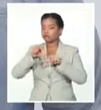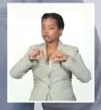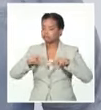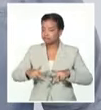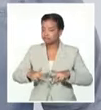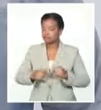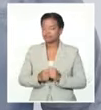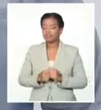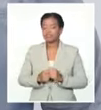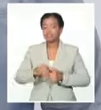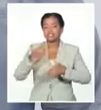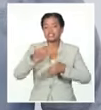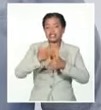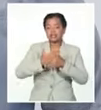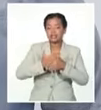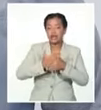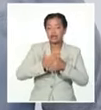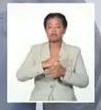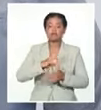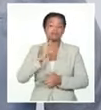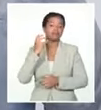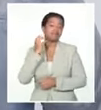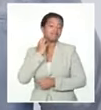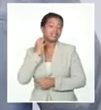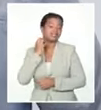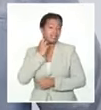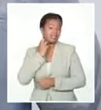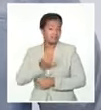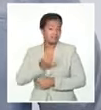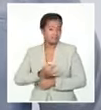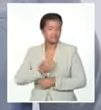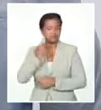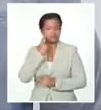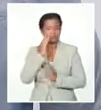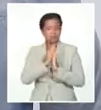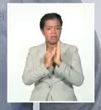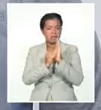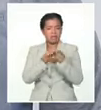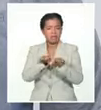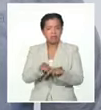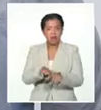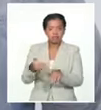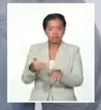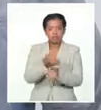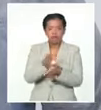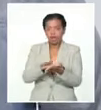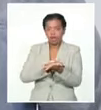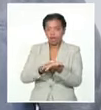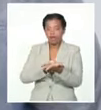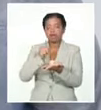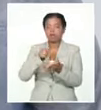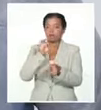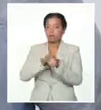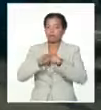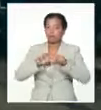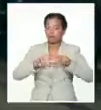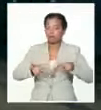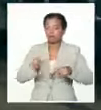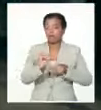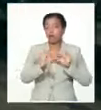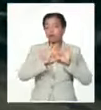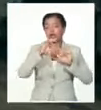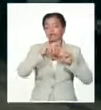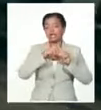Manzanillo, Santiago Cuba Manzanillo, que ya lleva varios meses de paralización y se incrementa igualmente el tren Guantánamo-Holguín.